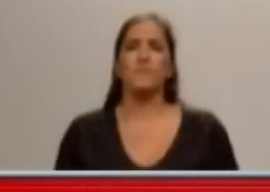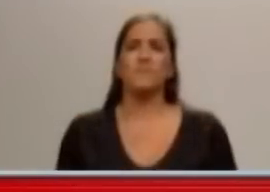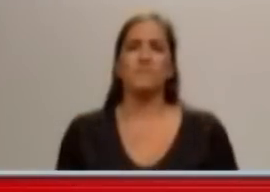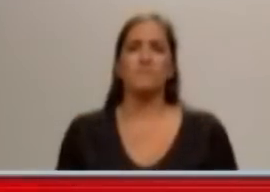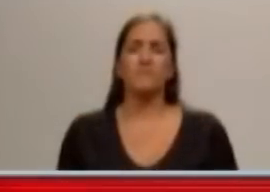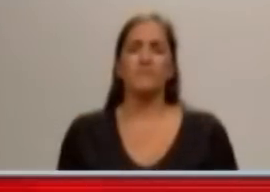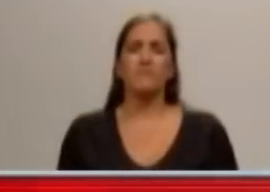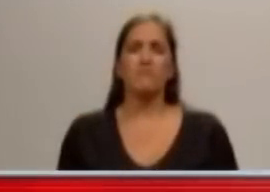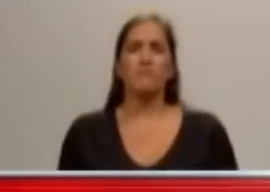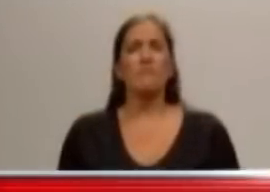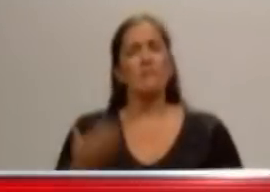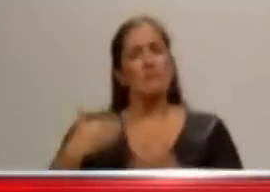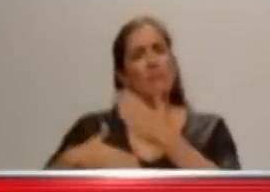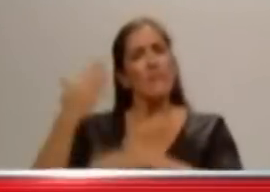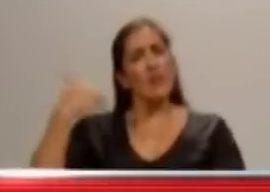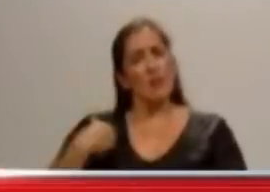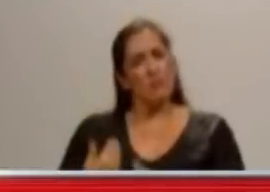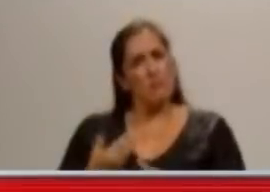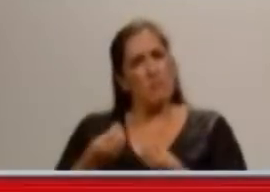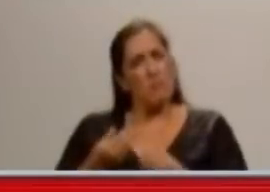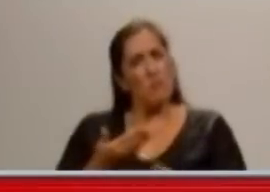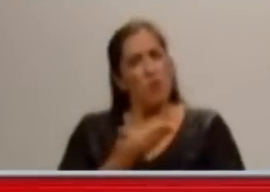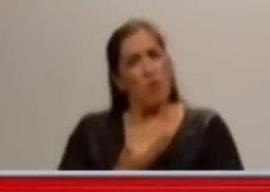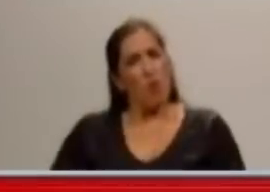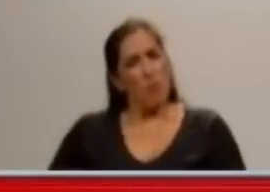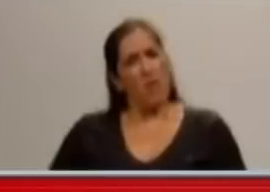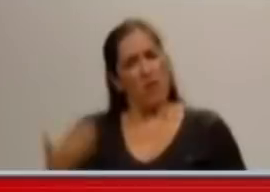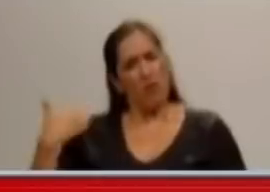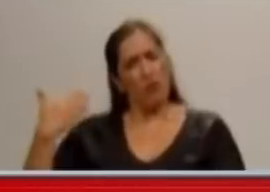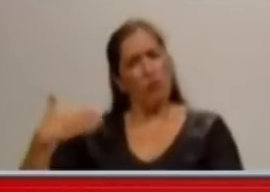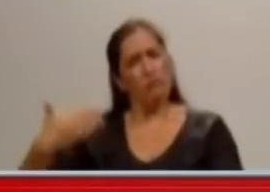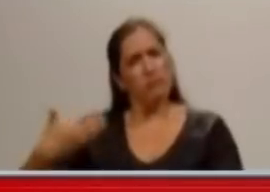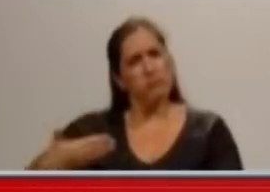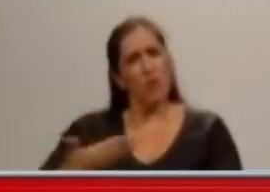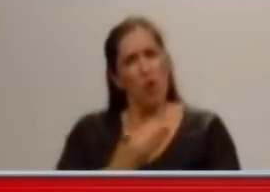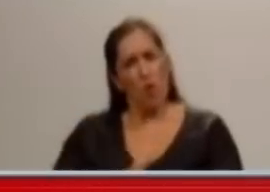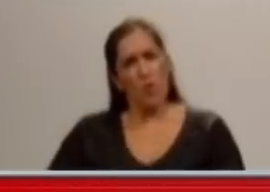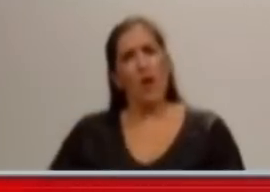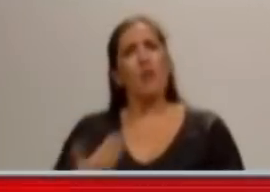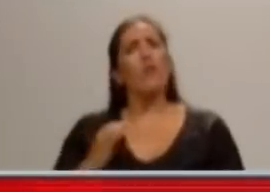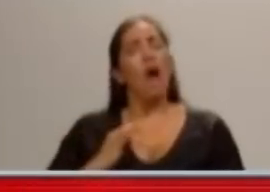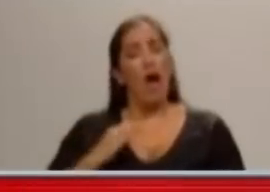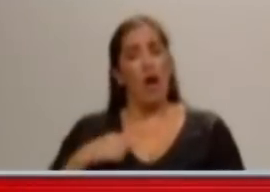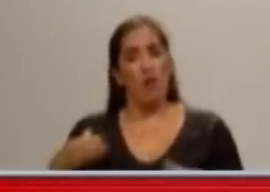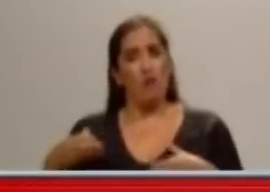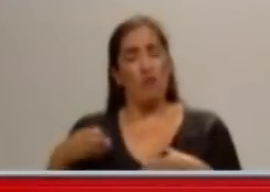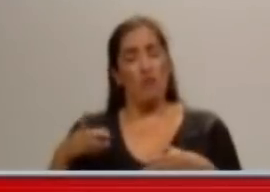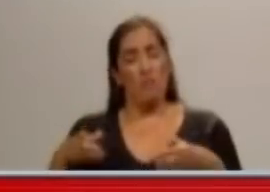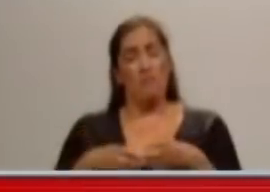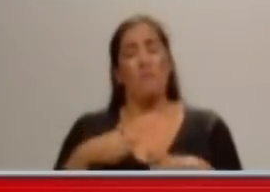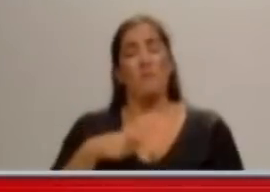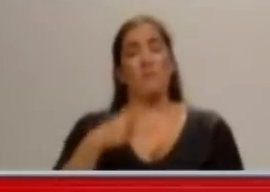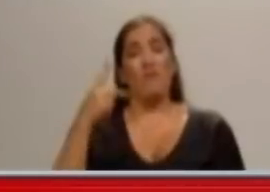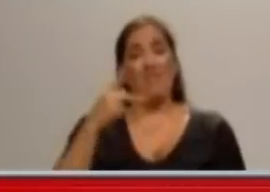lo escribió Nisman. Mira, te voy a dar un dato. Por eso hoy hubo en la televisión pública un hecho que a me llamó la atención, ¿no es cierto? Lo de